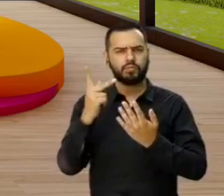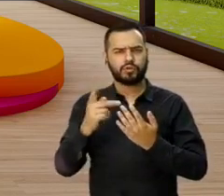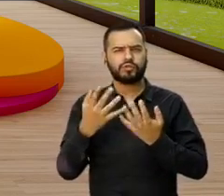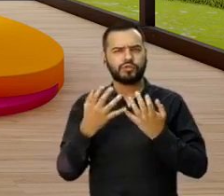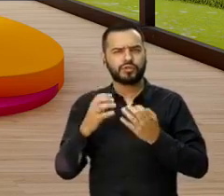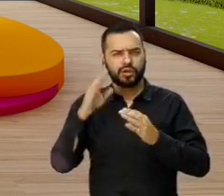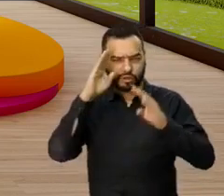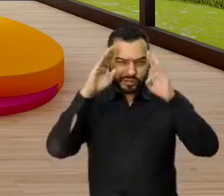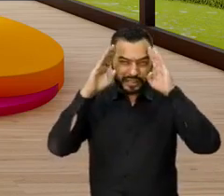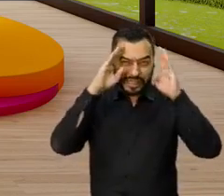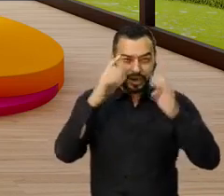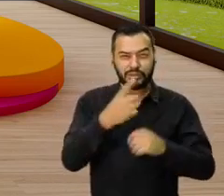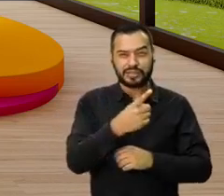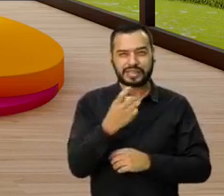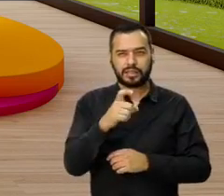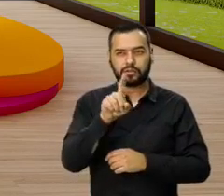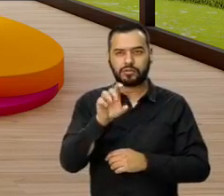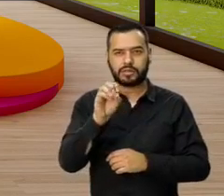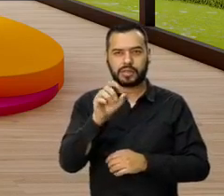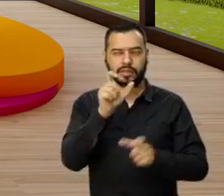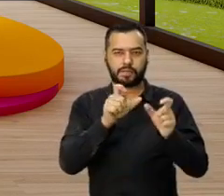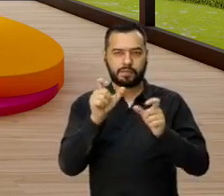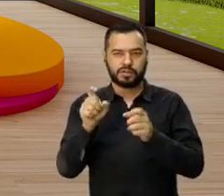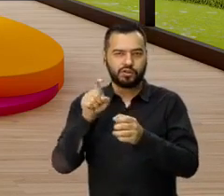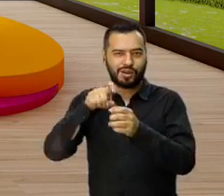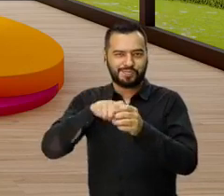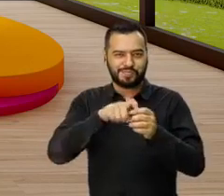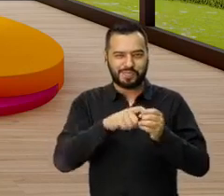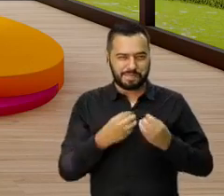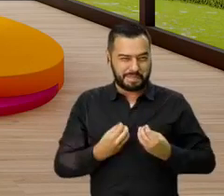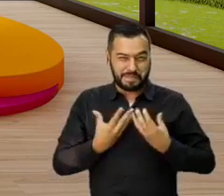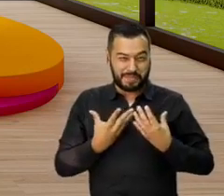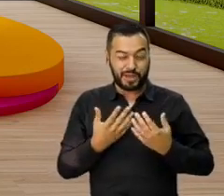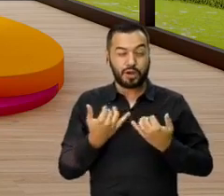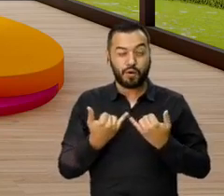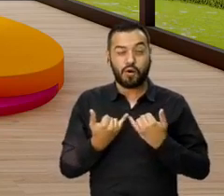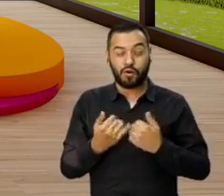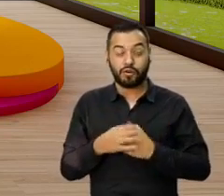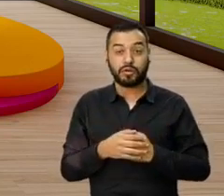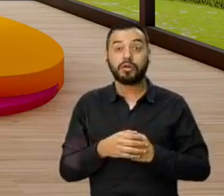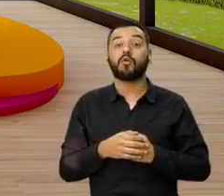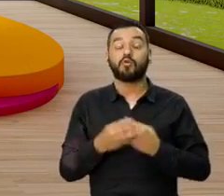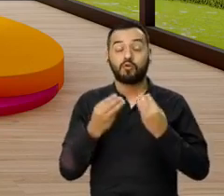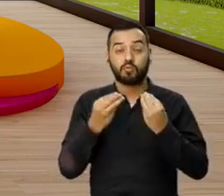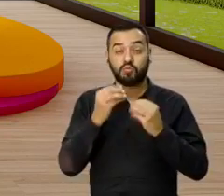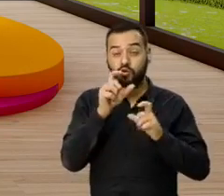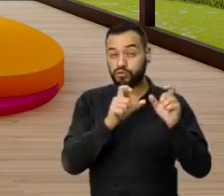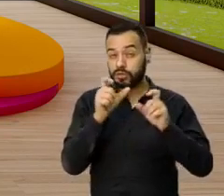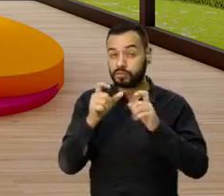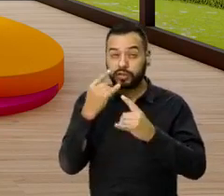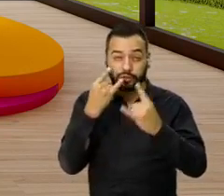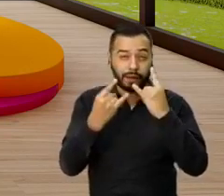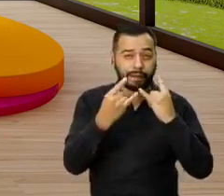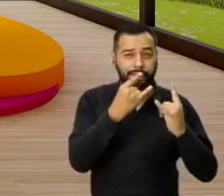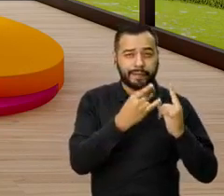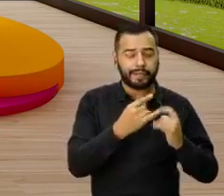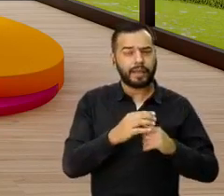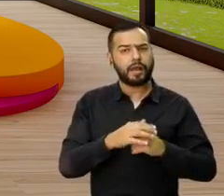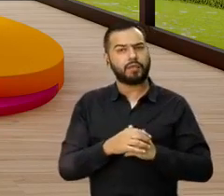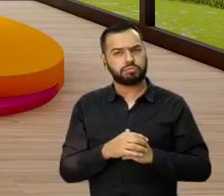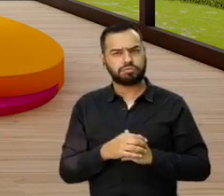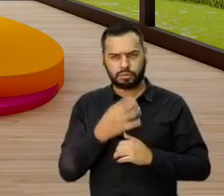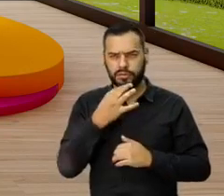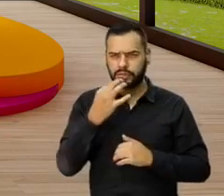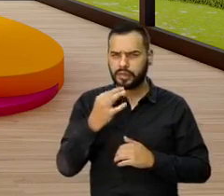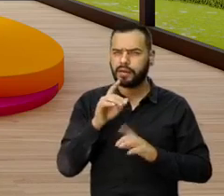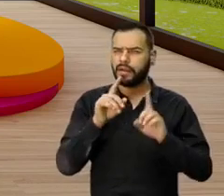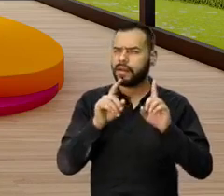saludar a las más de 160 personas que se conectan con nosotros. Imagínate, muchas personas interesadas. Así que, de verdad,